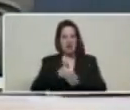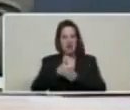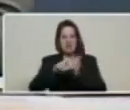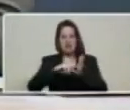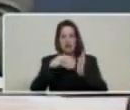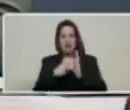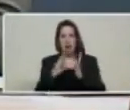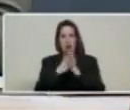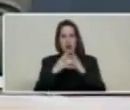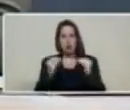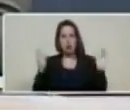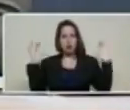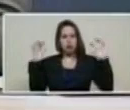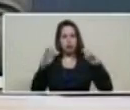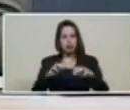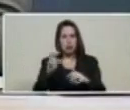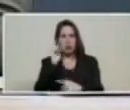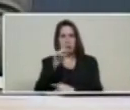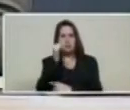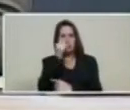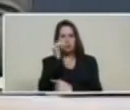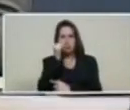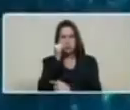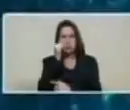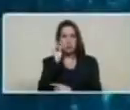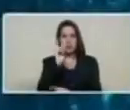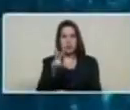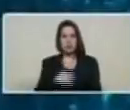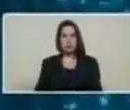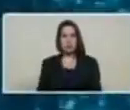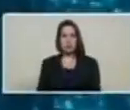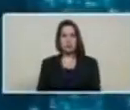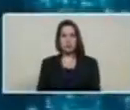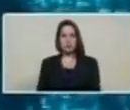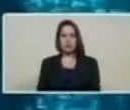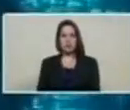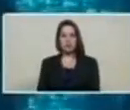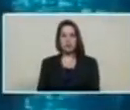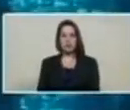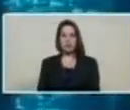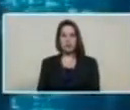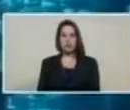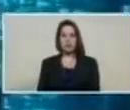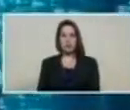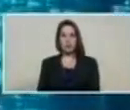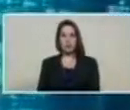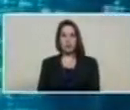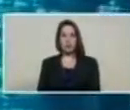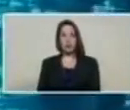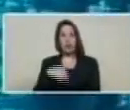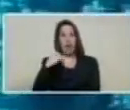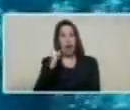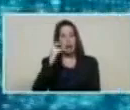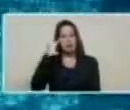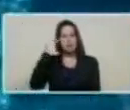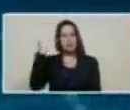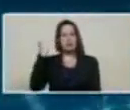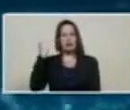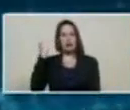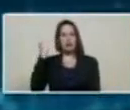Si me permiten rodar el video, por favor. Nosotros tenemos la idea de una moneda internacional.